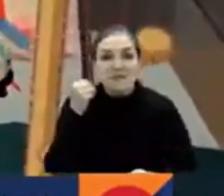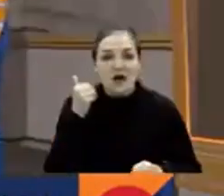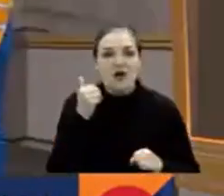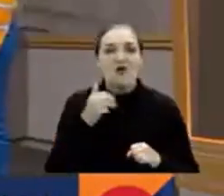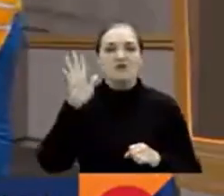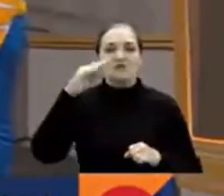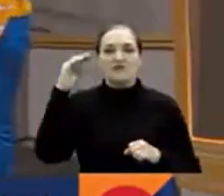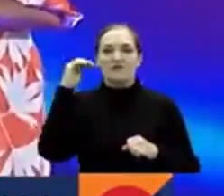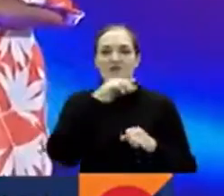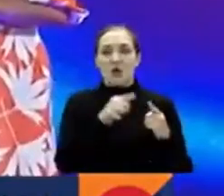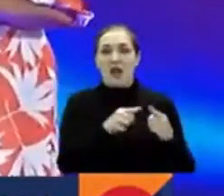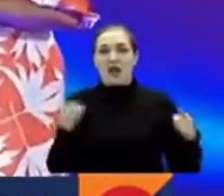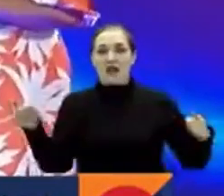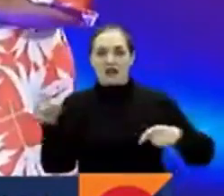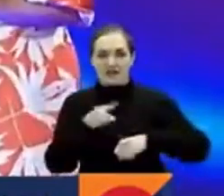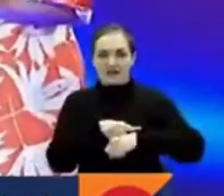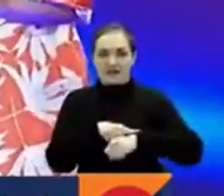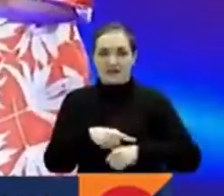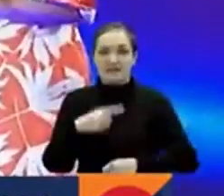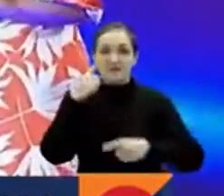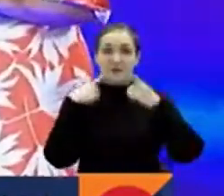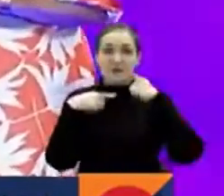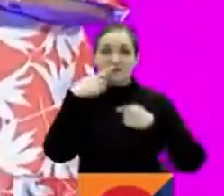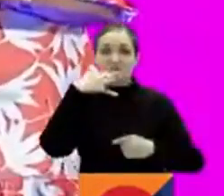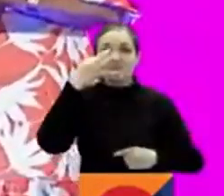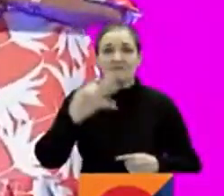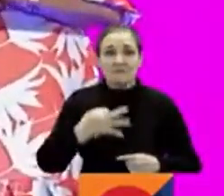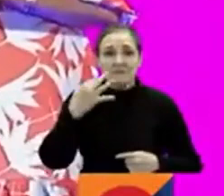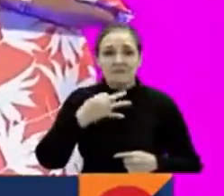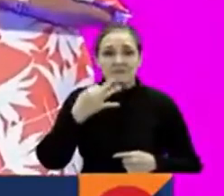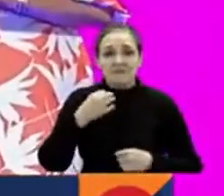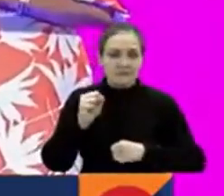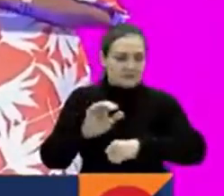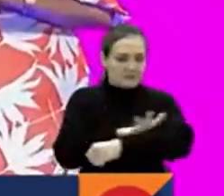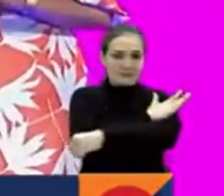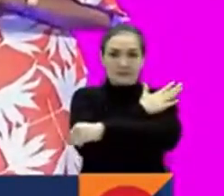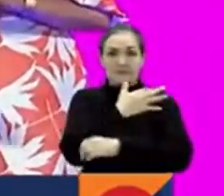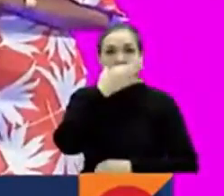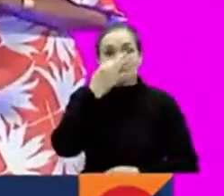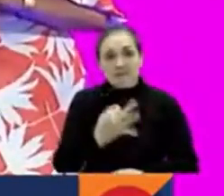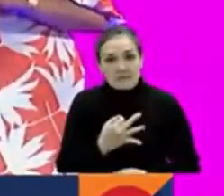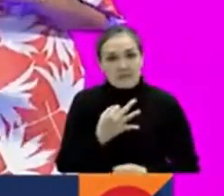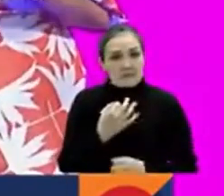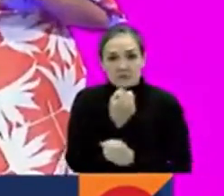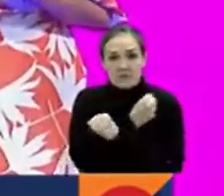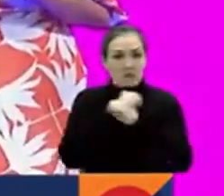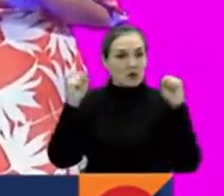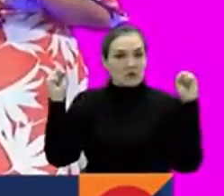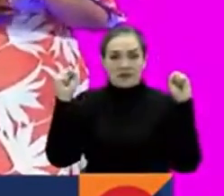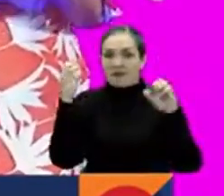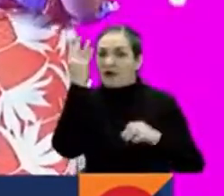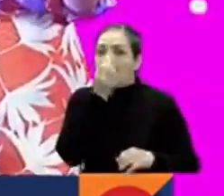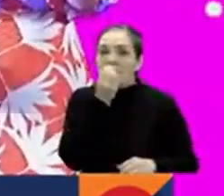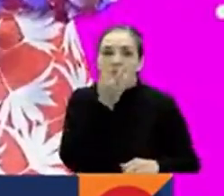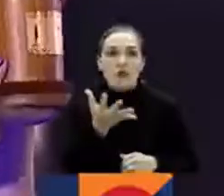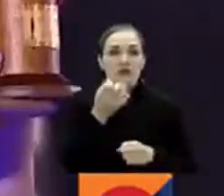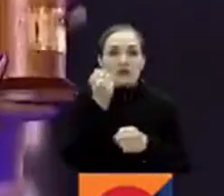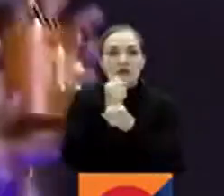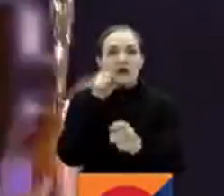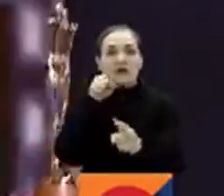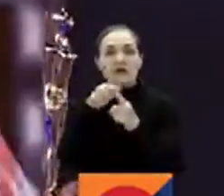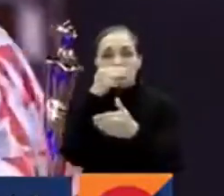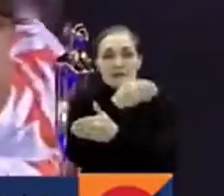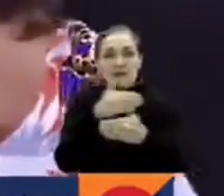ficción de larga duración. Estoy que lloro porque ha sido una cosa muy emocionante. No hay nada más hermoso que trabajar para los niños.